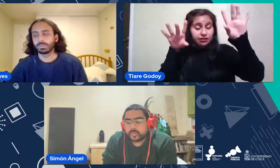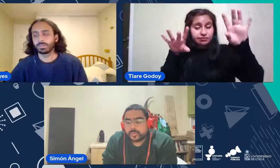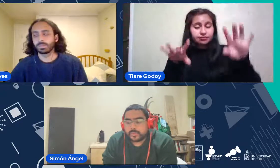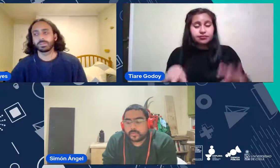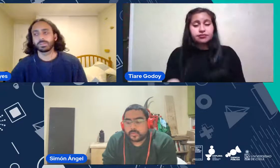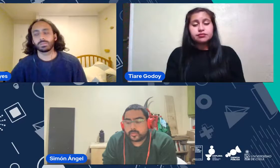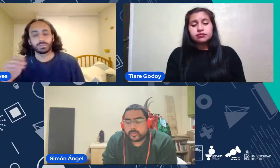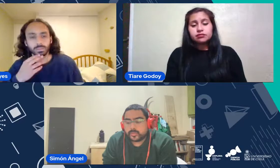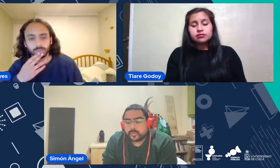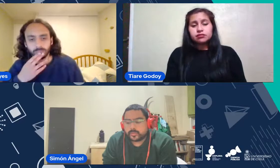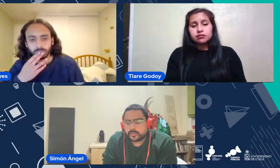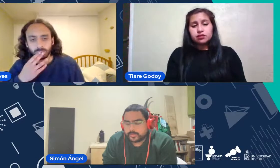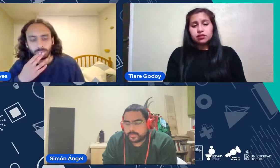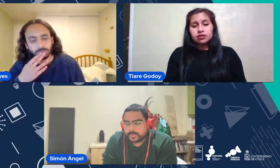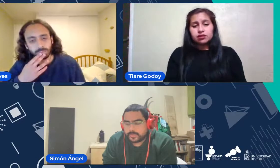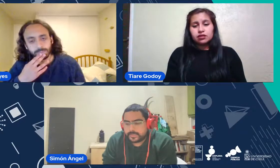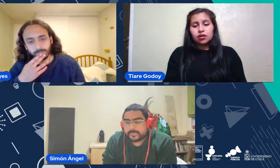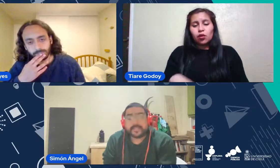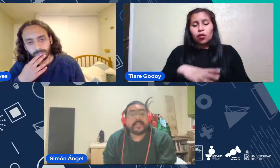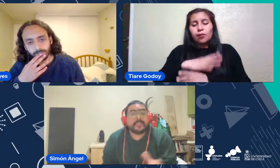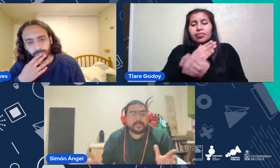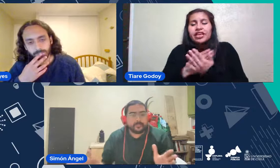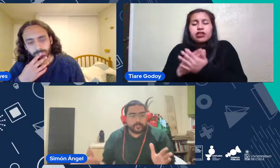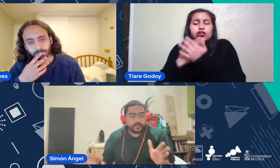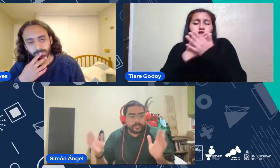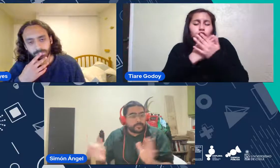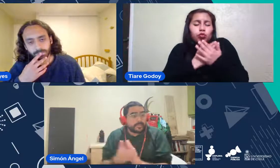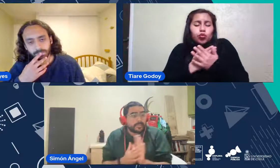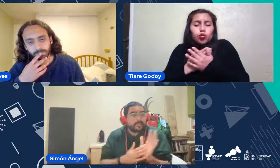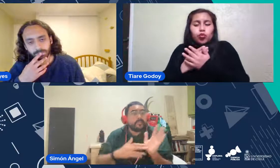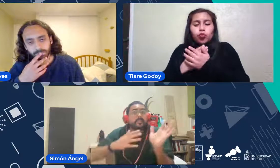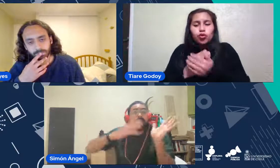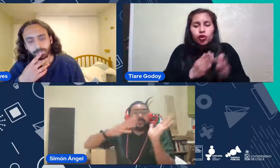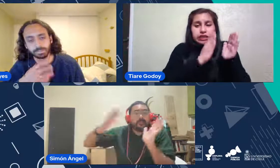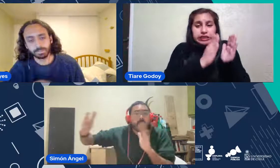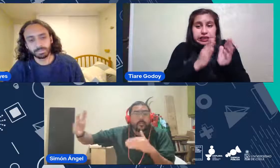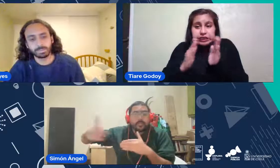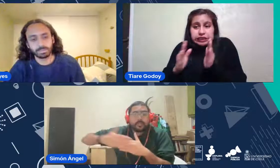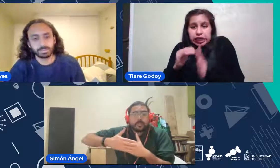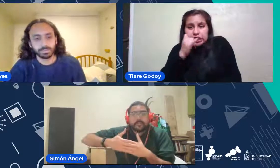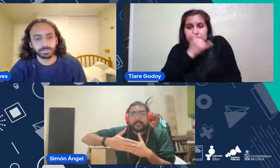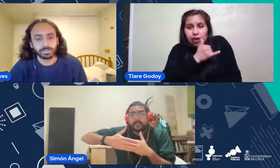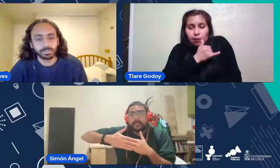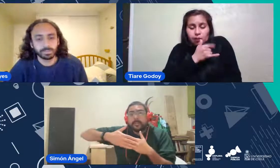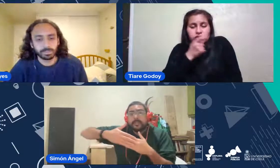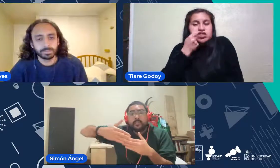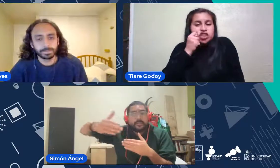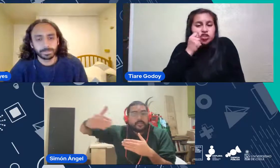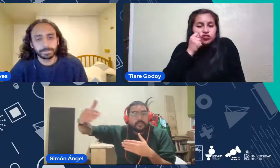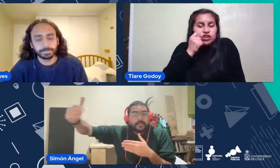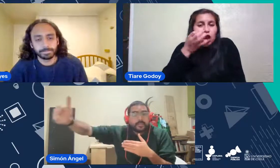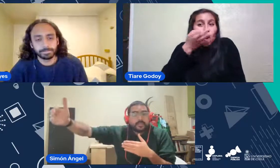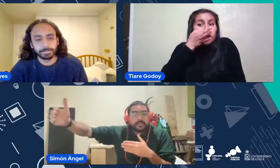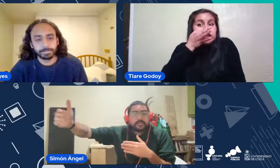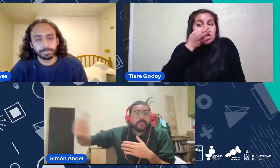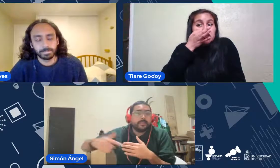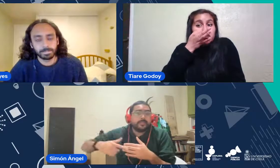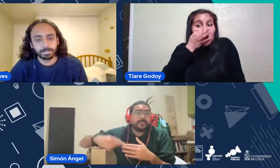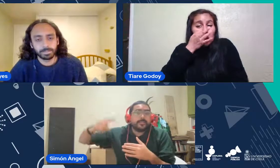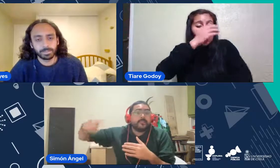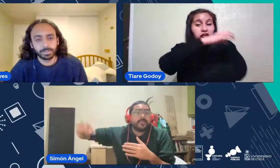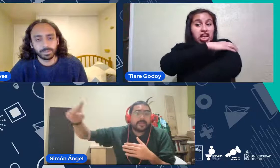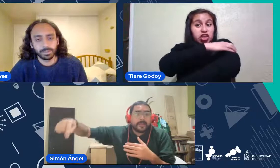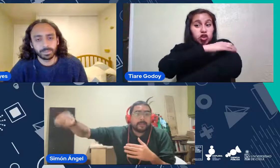Mucho De Estudio Serias De Tiempo Eso Que Quiere Decir Que Observamos Una Región Del Cielo Durante Varias Noches Y